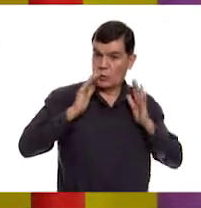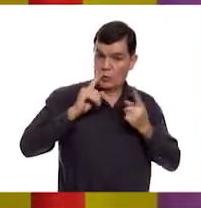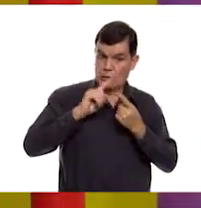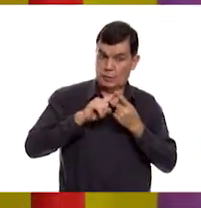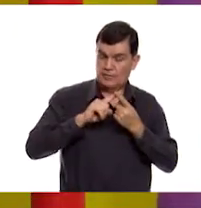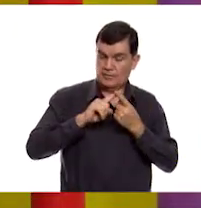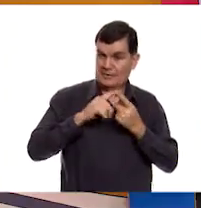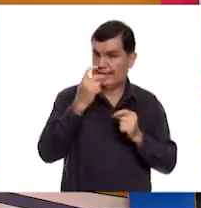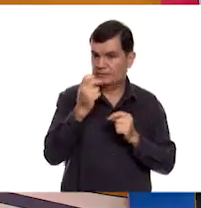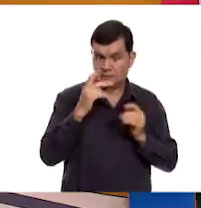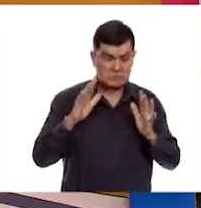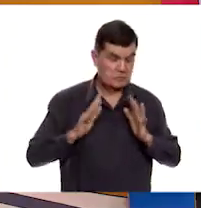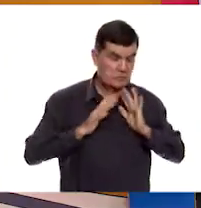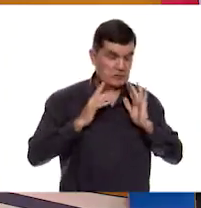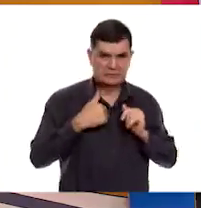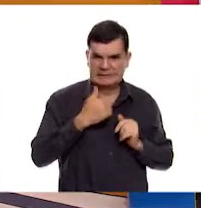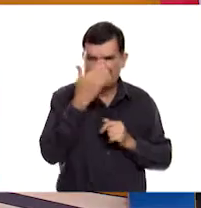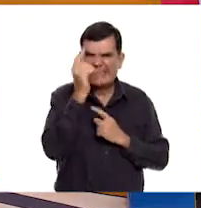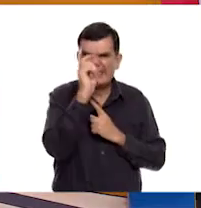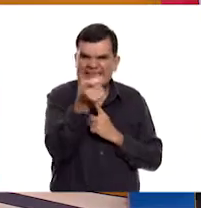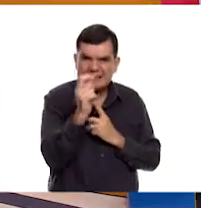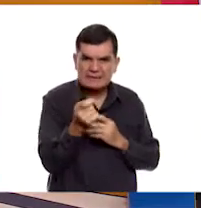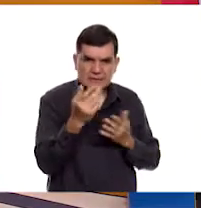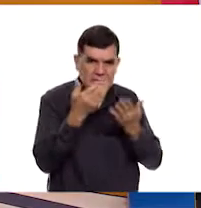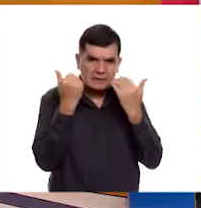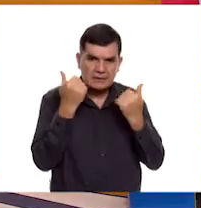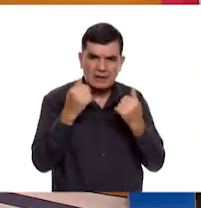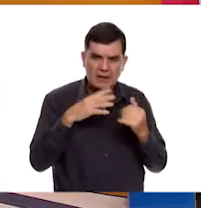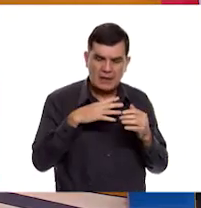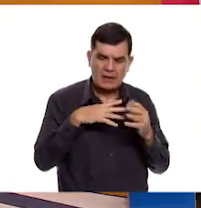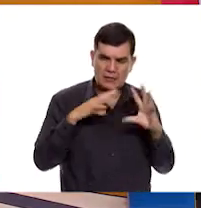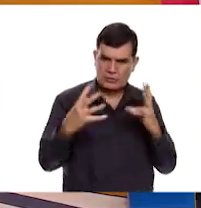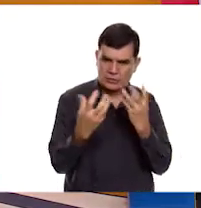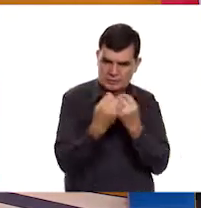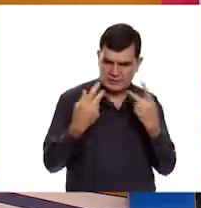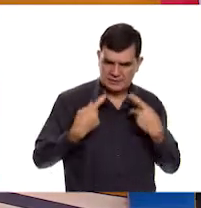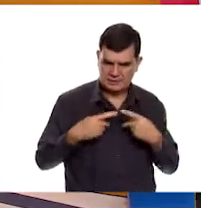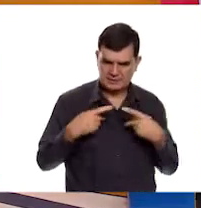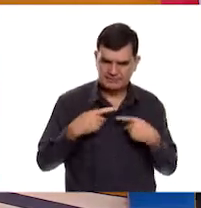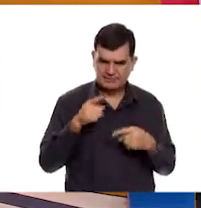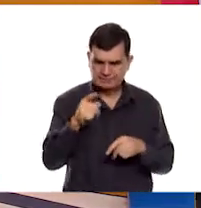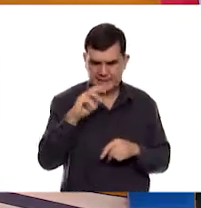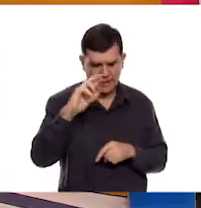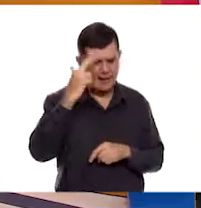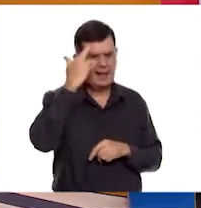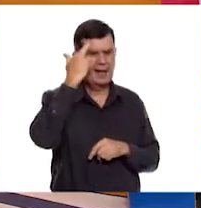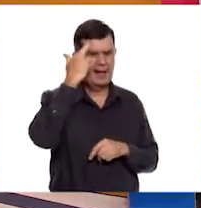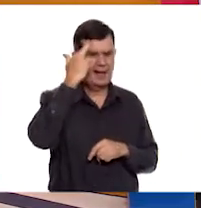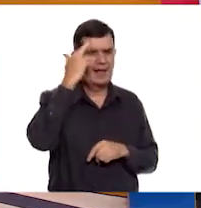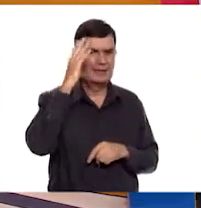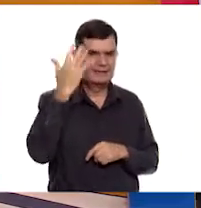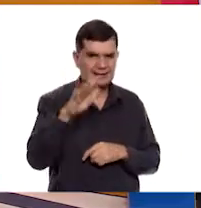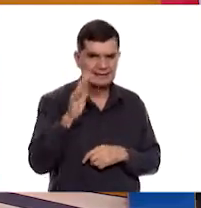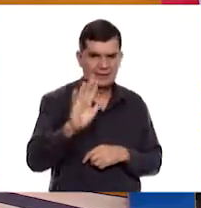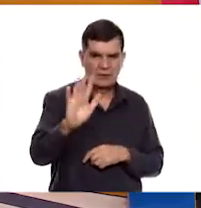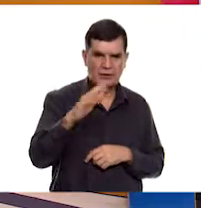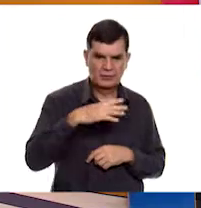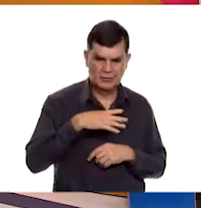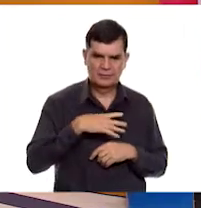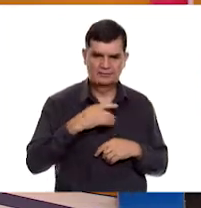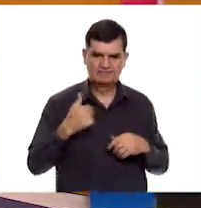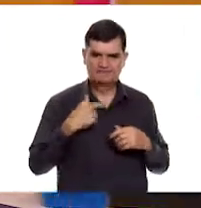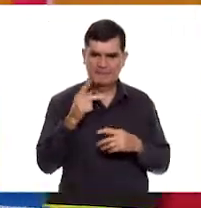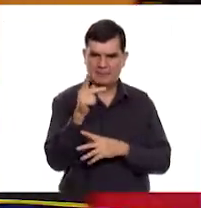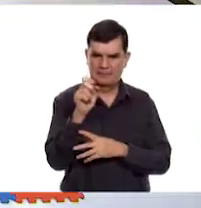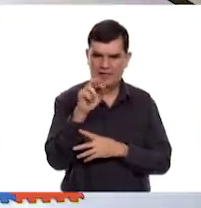inesperada. Ah, es verdad. Y tengo que involucrar al público, ¿verdad? Ya me acordé. Y bueno, ya sé. Voy a empezar mi performance.